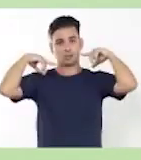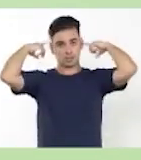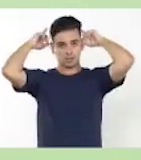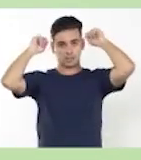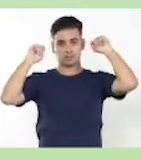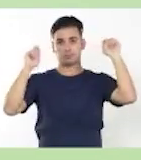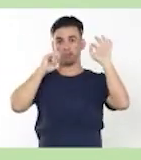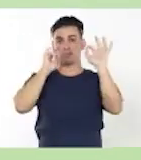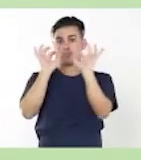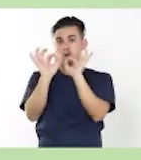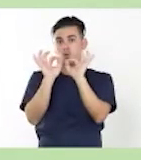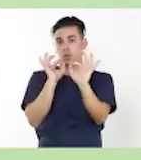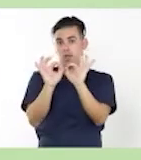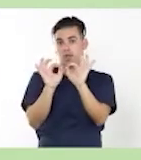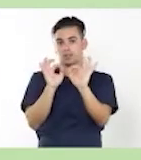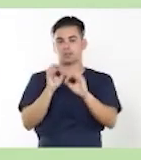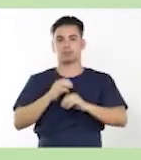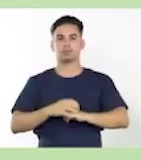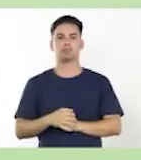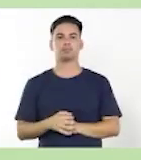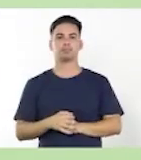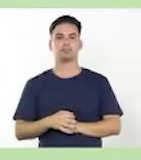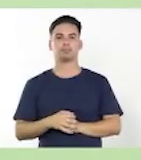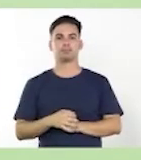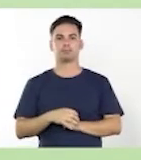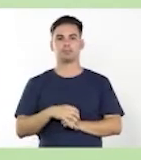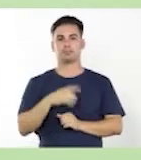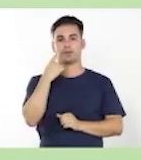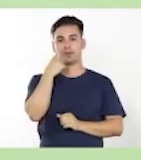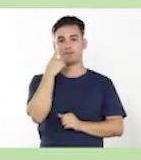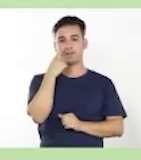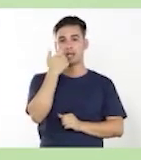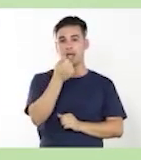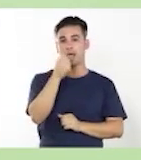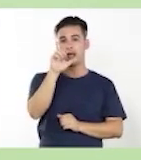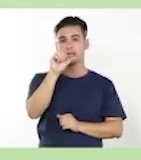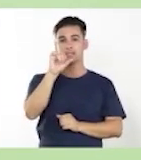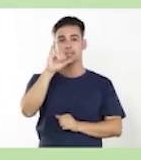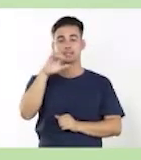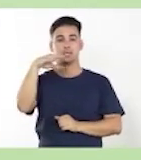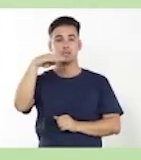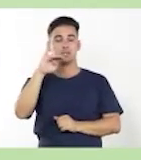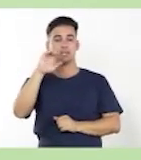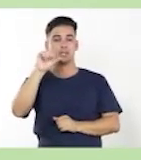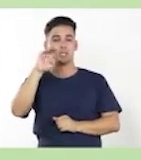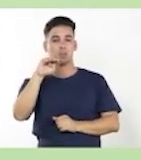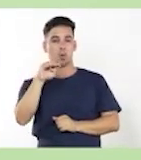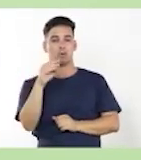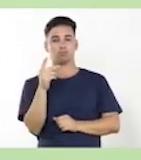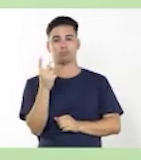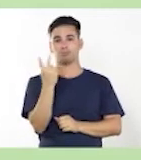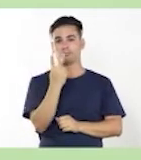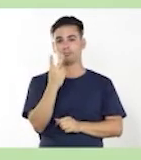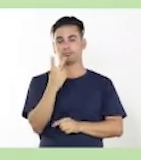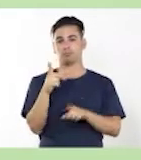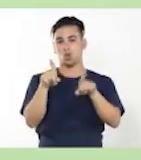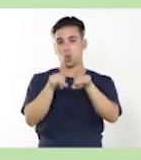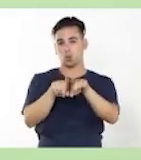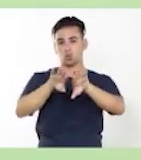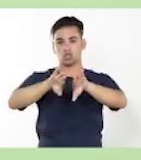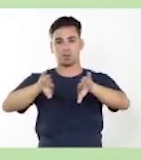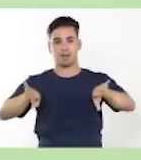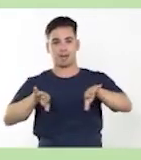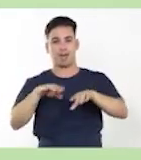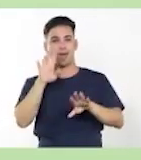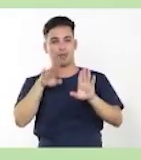a sí mismo, a sí mismo junto y a los demás, demás. Aquí estoy con